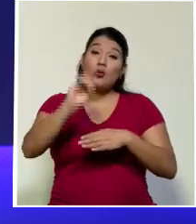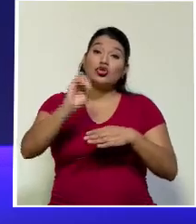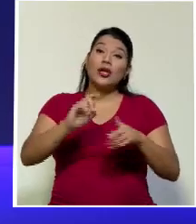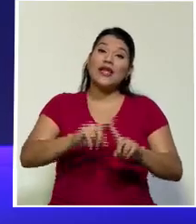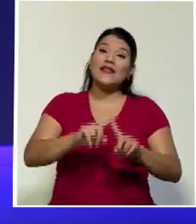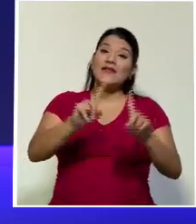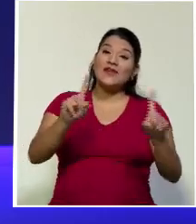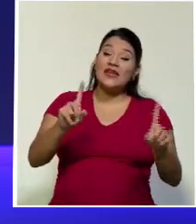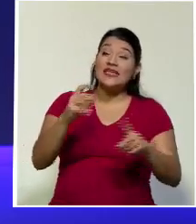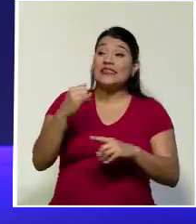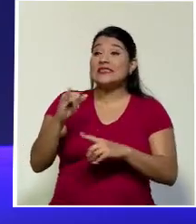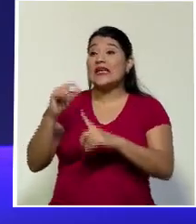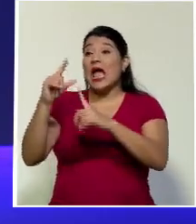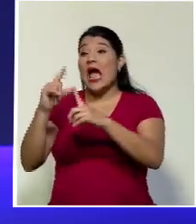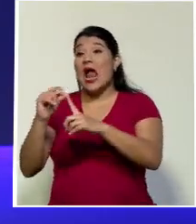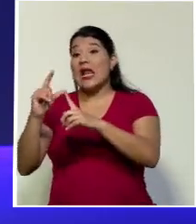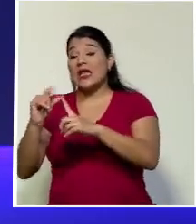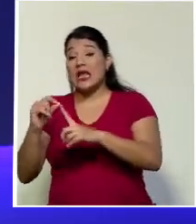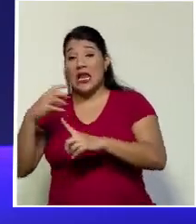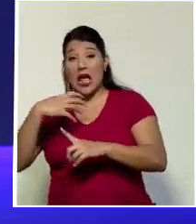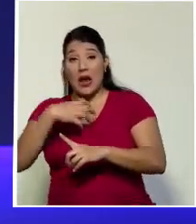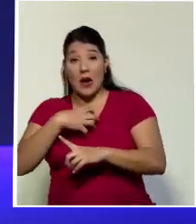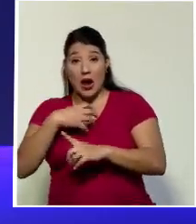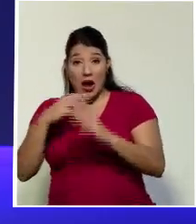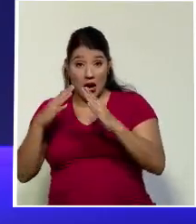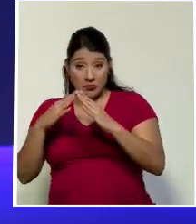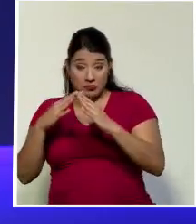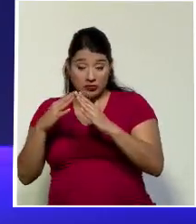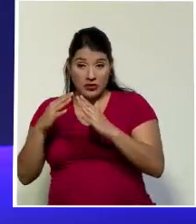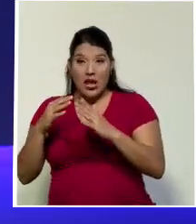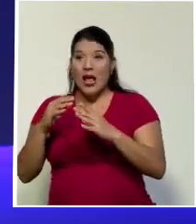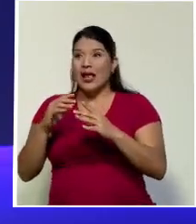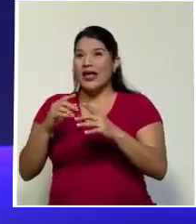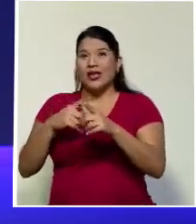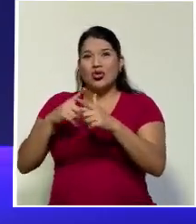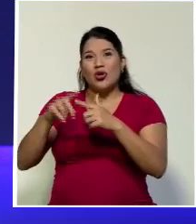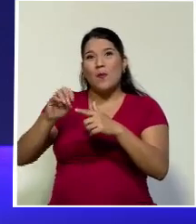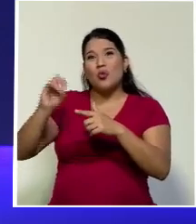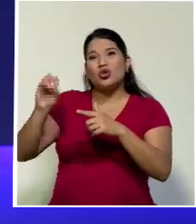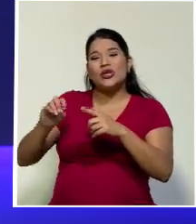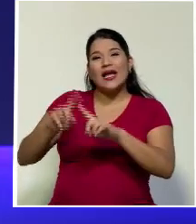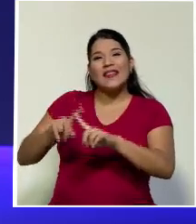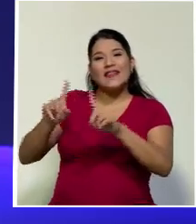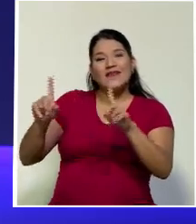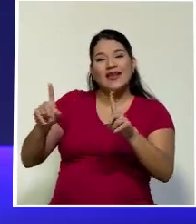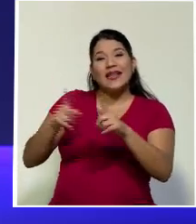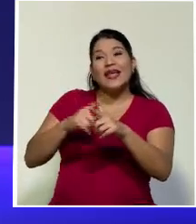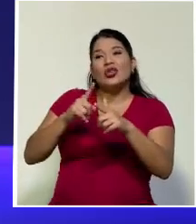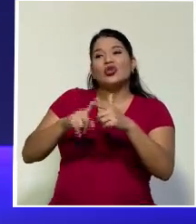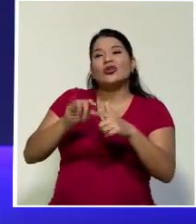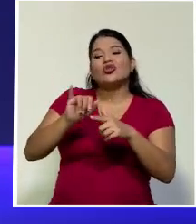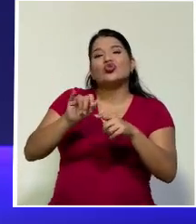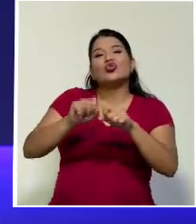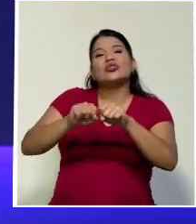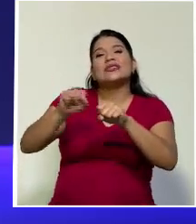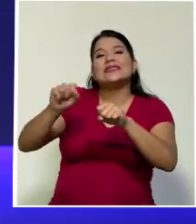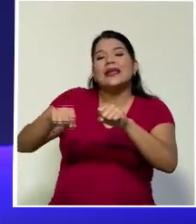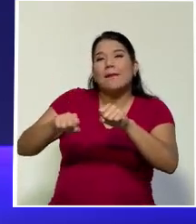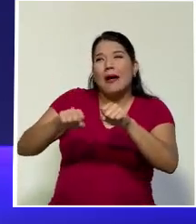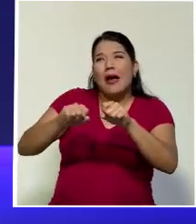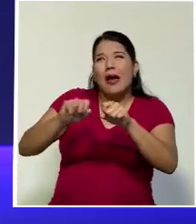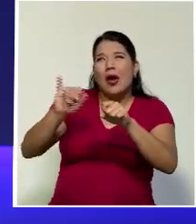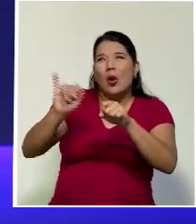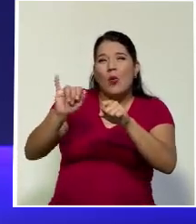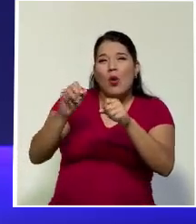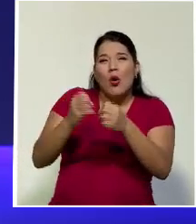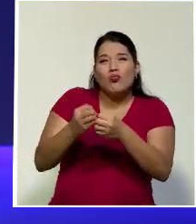Y si alquila una propiedad, la tasa va a ser diferente. Ahí hablamos entonces de un sistema cedular. Lo